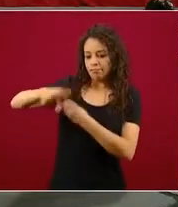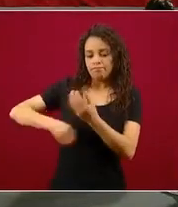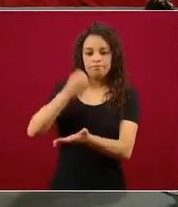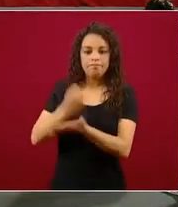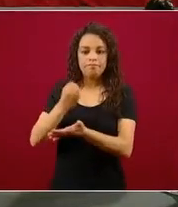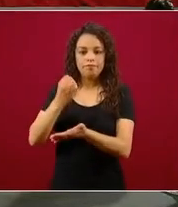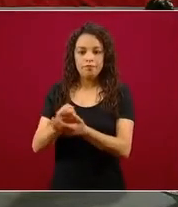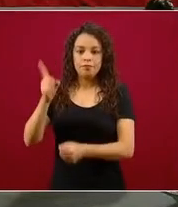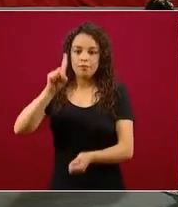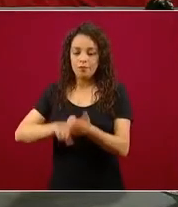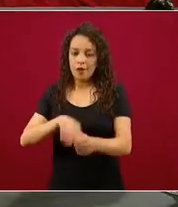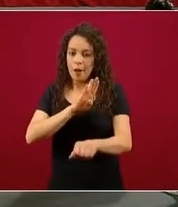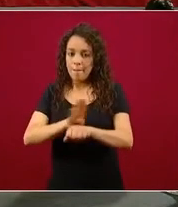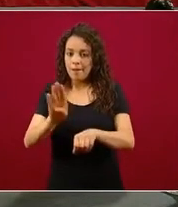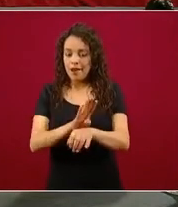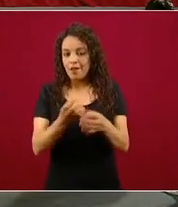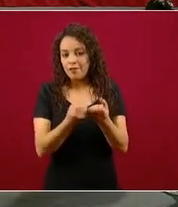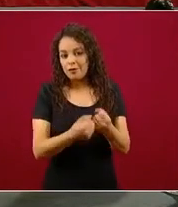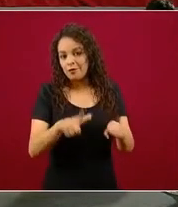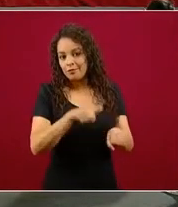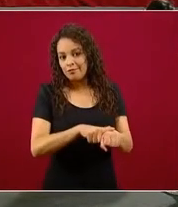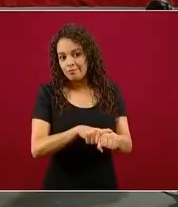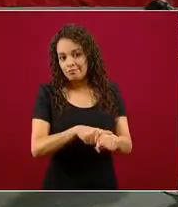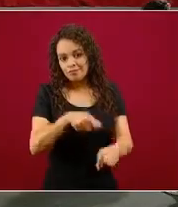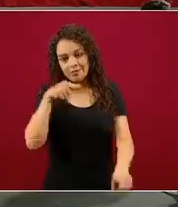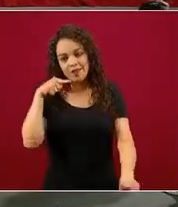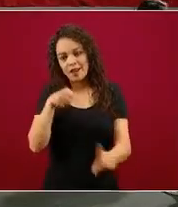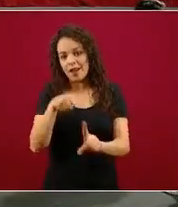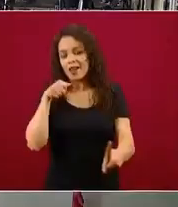Ese es el espíritu. Olinka.